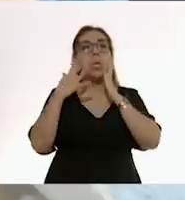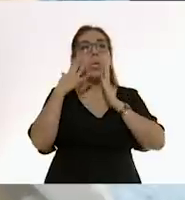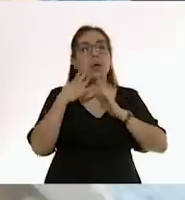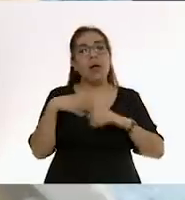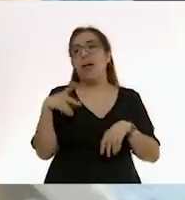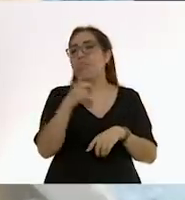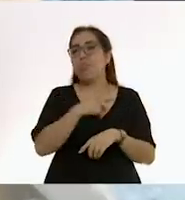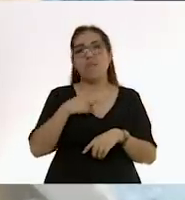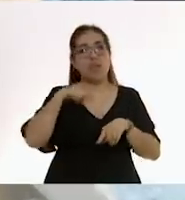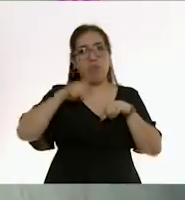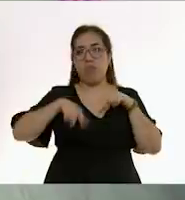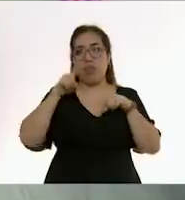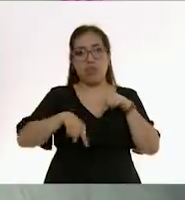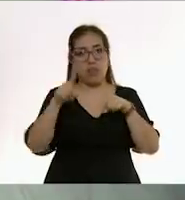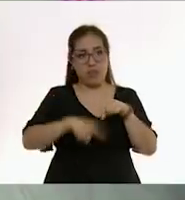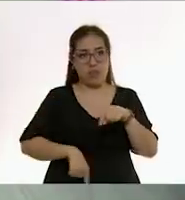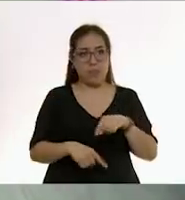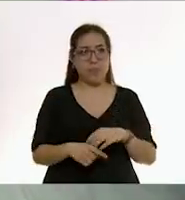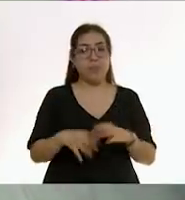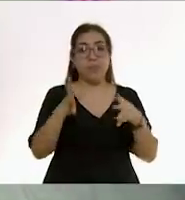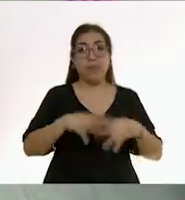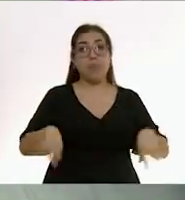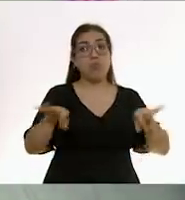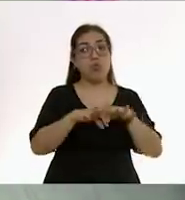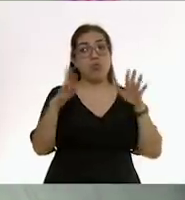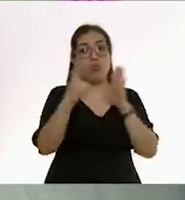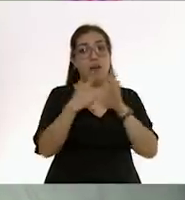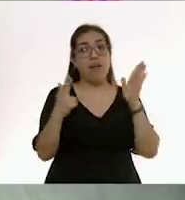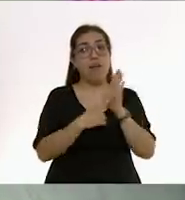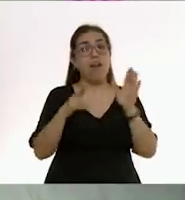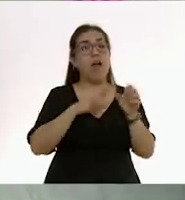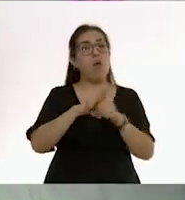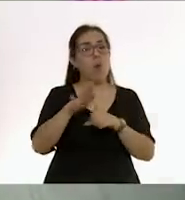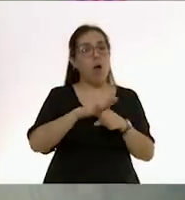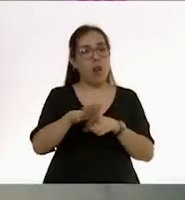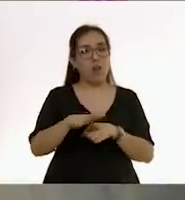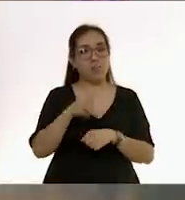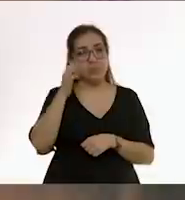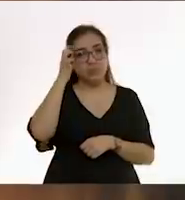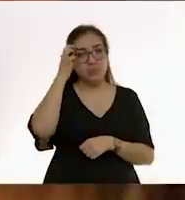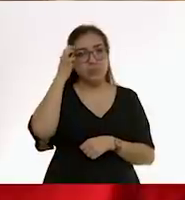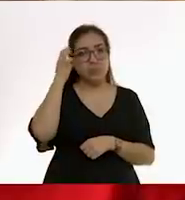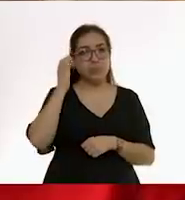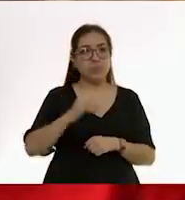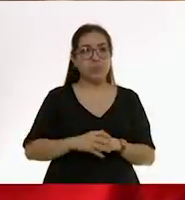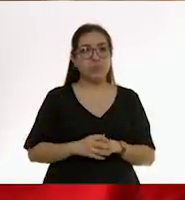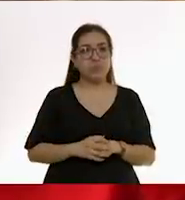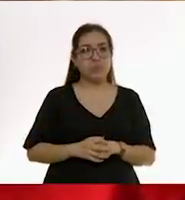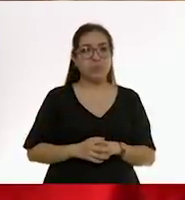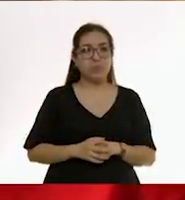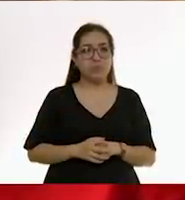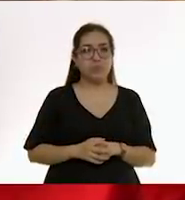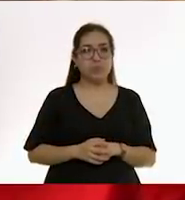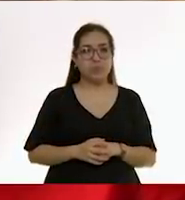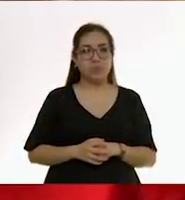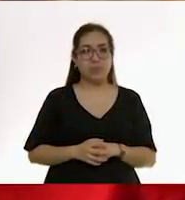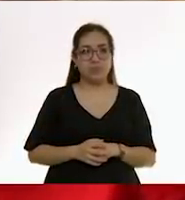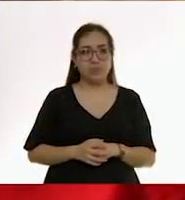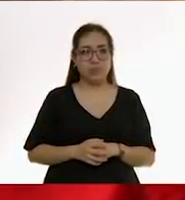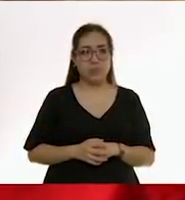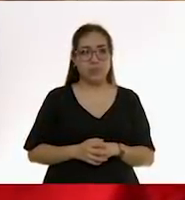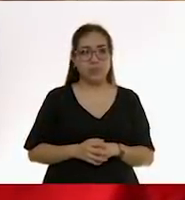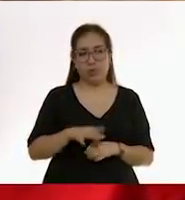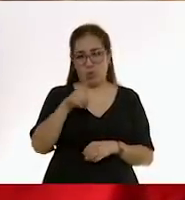él. Hay que quitarle capas. Como regla general, para lo que necesitan los bebés para mantenerse a gusto es una capa más de la que tú tienes.